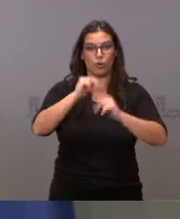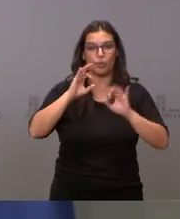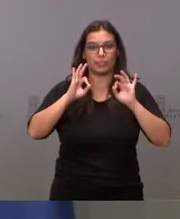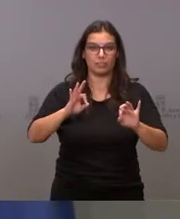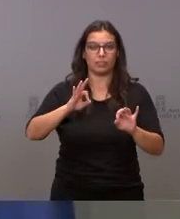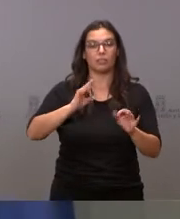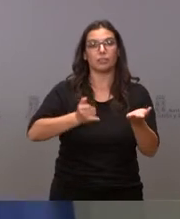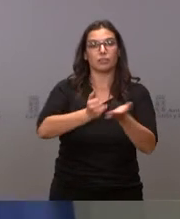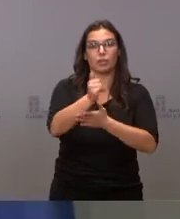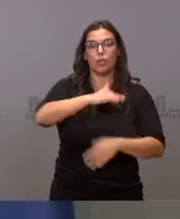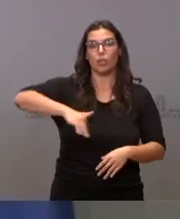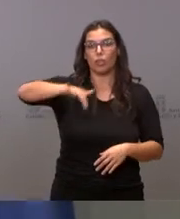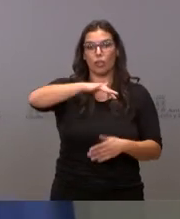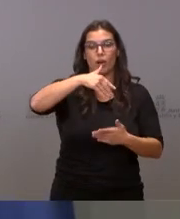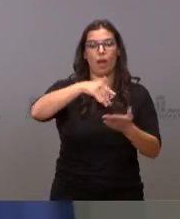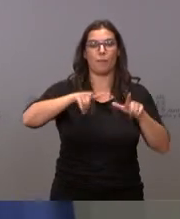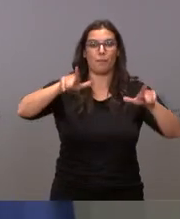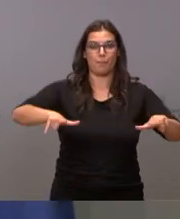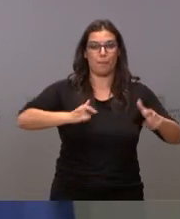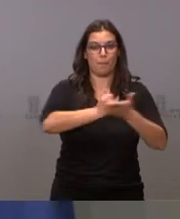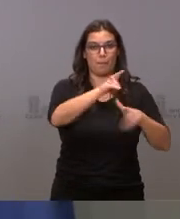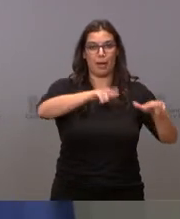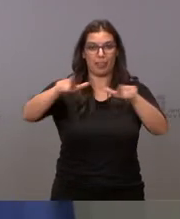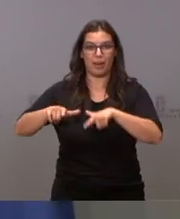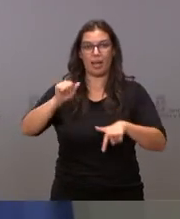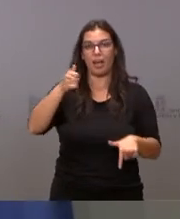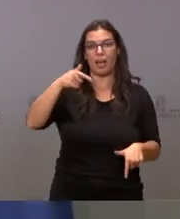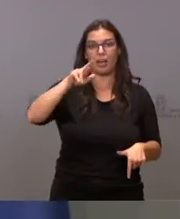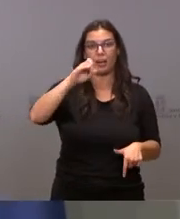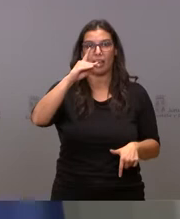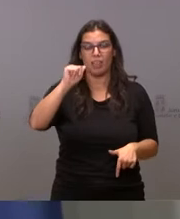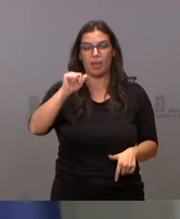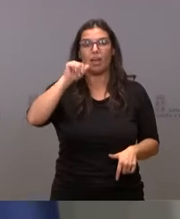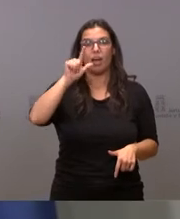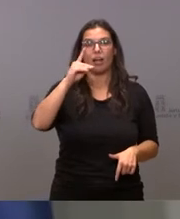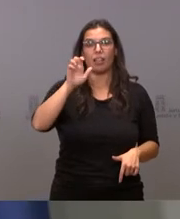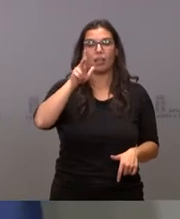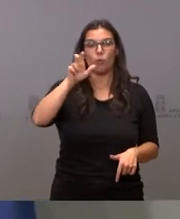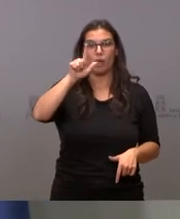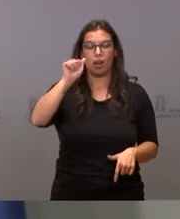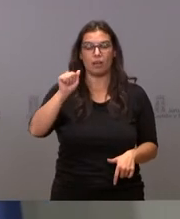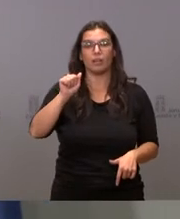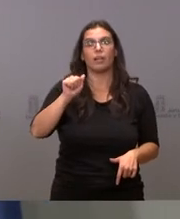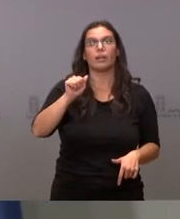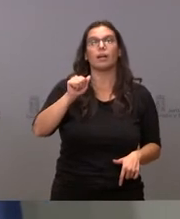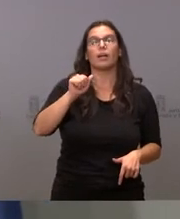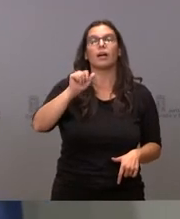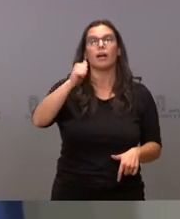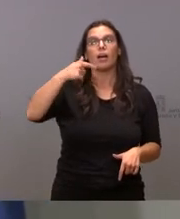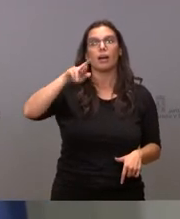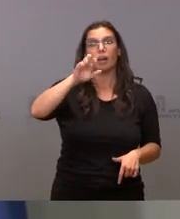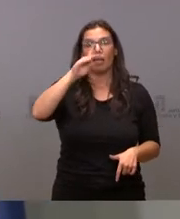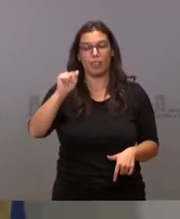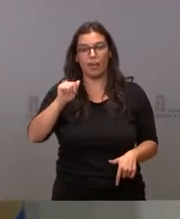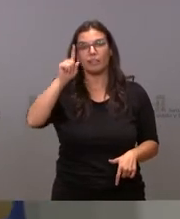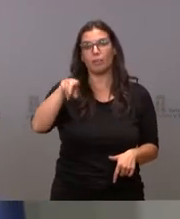en las zonas de concentración parcelaria de Ágreda, Aldehuela, Ágreda Fuentes y Ágreda y Valverde de